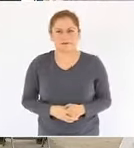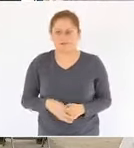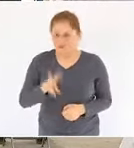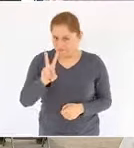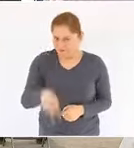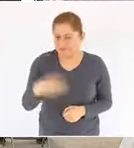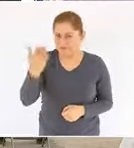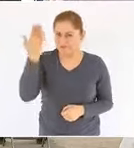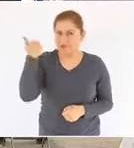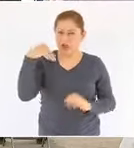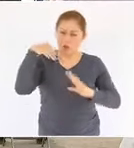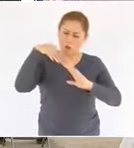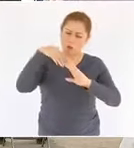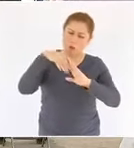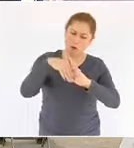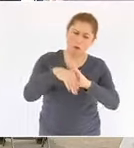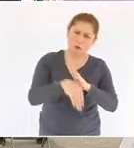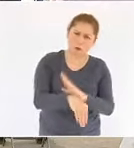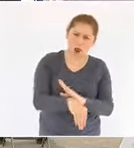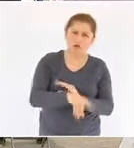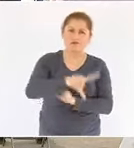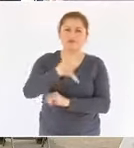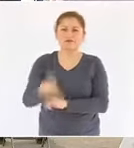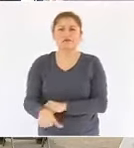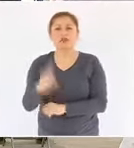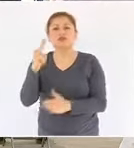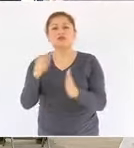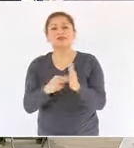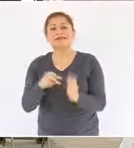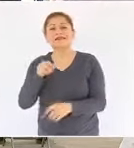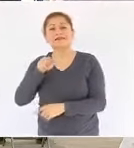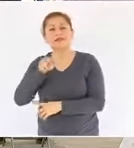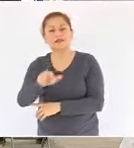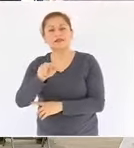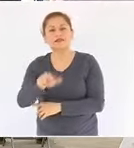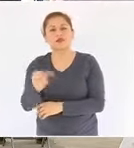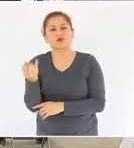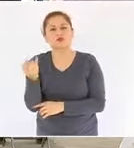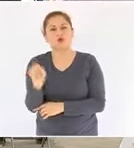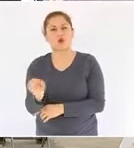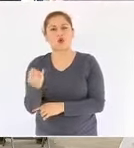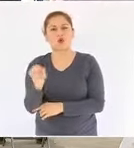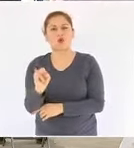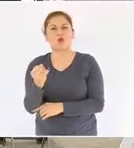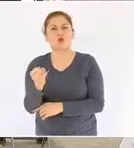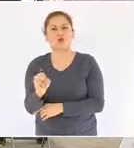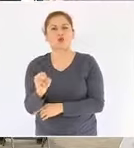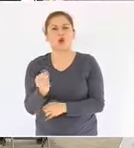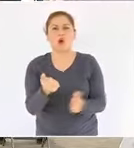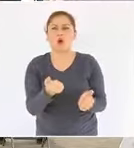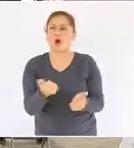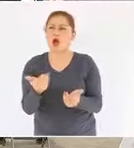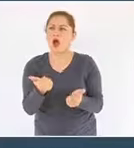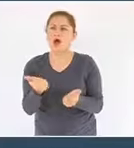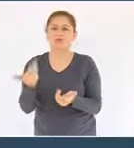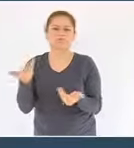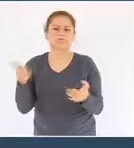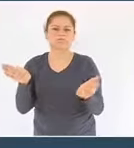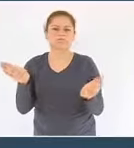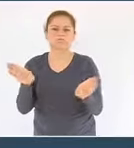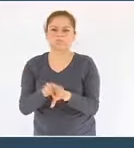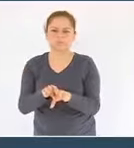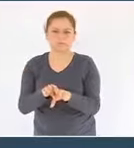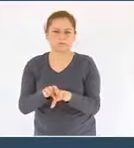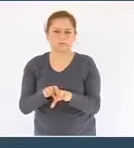que en junio de 2018 se suspendió la exportación de crudo ligero e